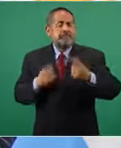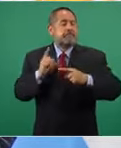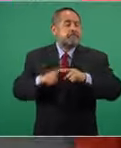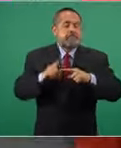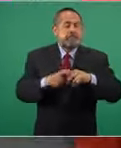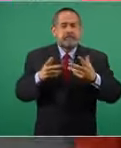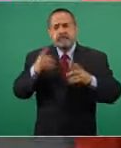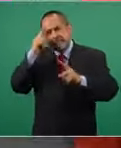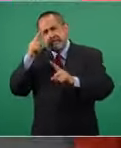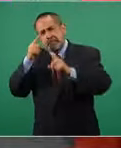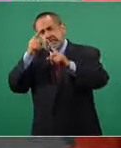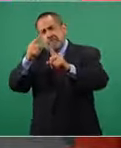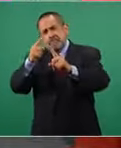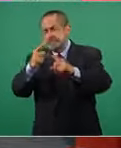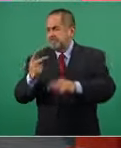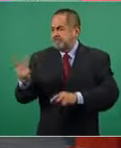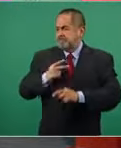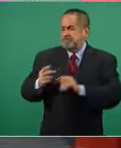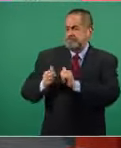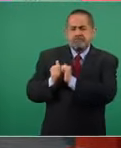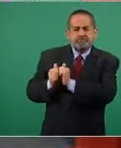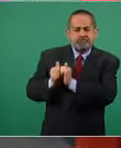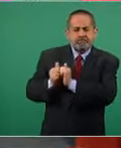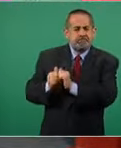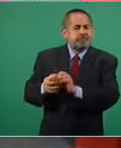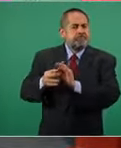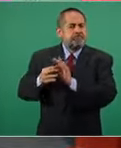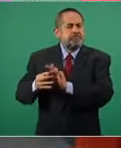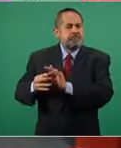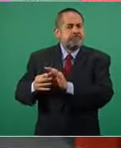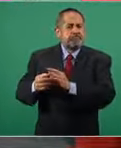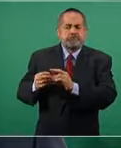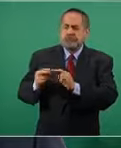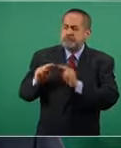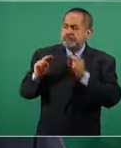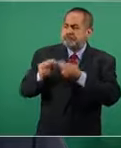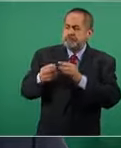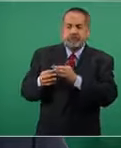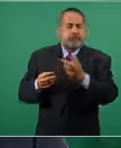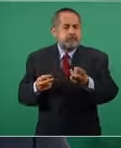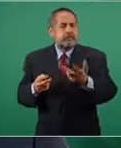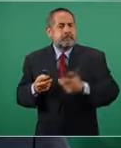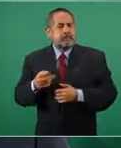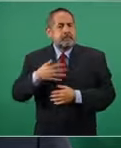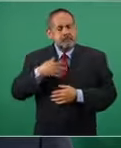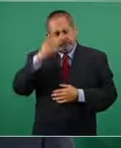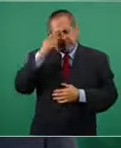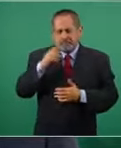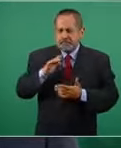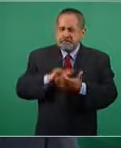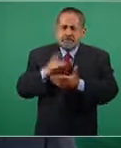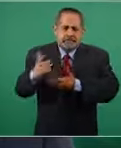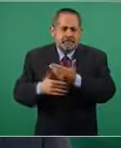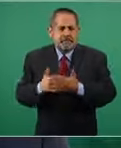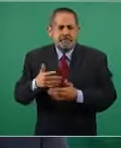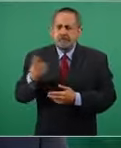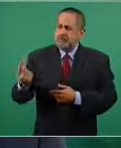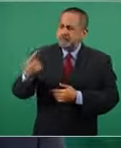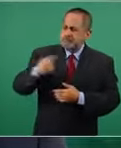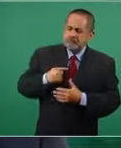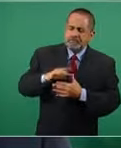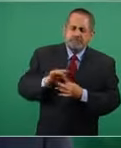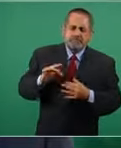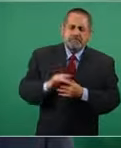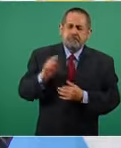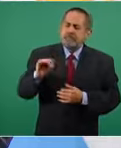pasa por la unidad de los esfuerzos. Con lo cual, yo le agradezco toda la generosidad de las palabras de Andrés